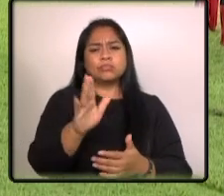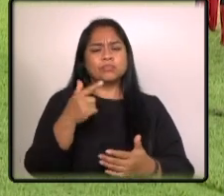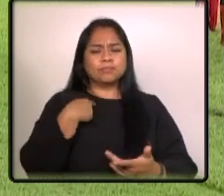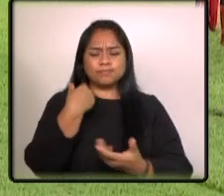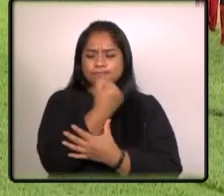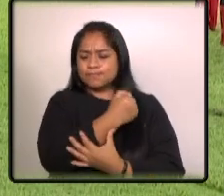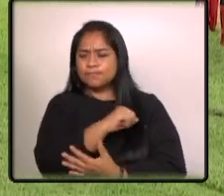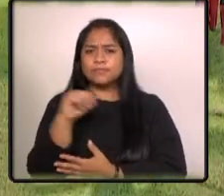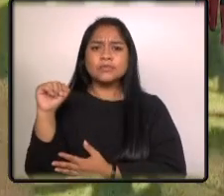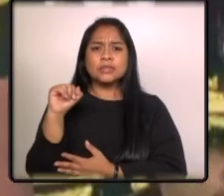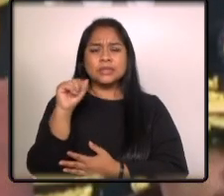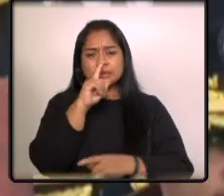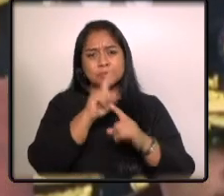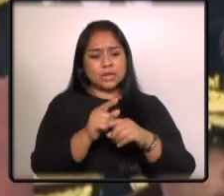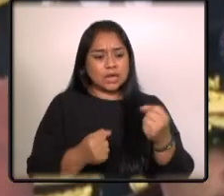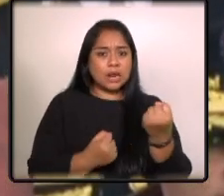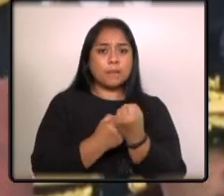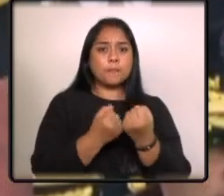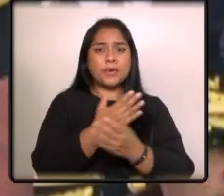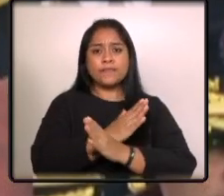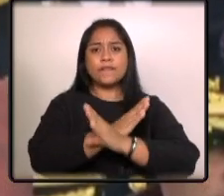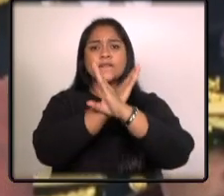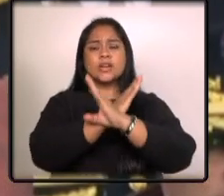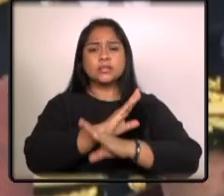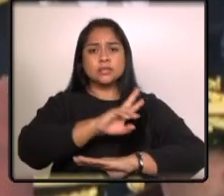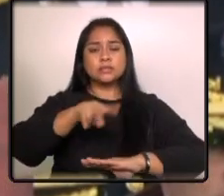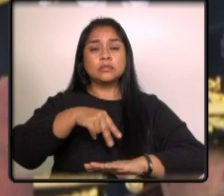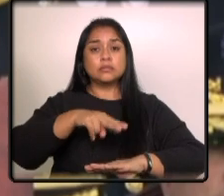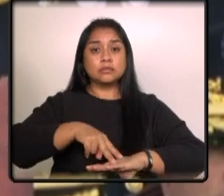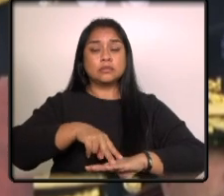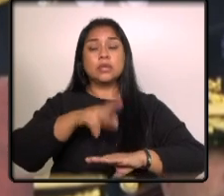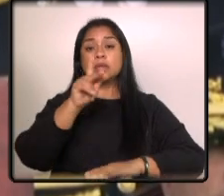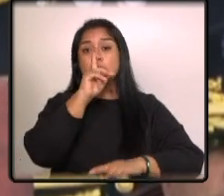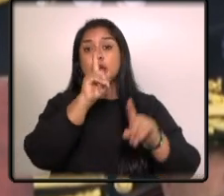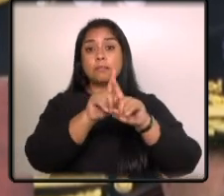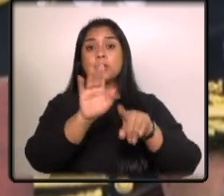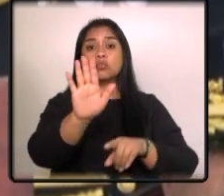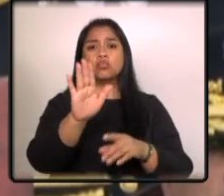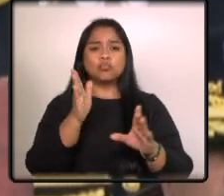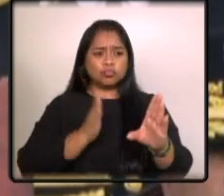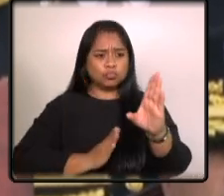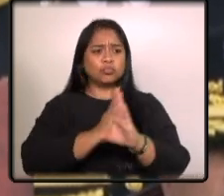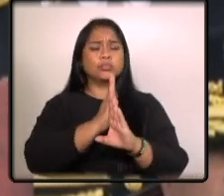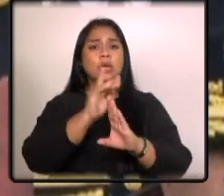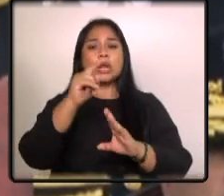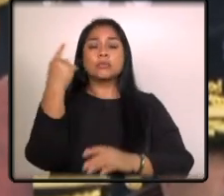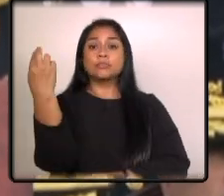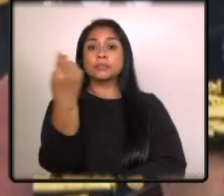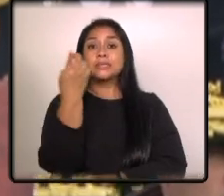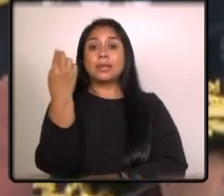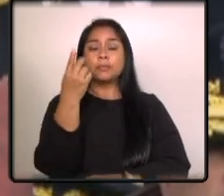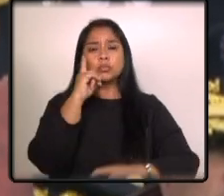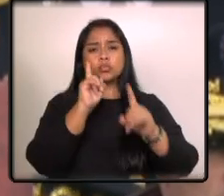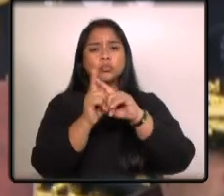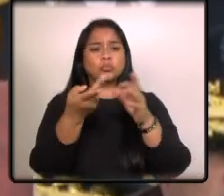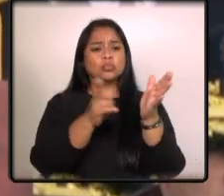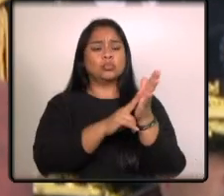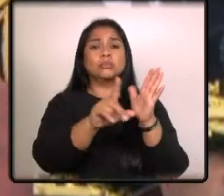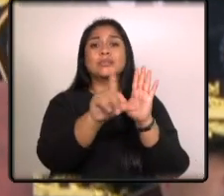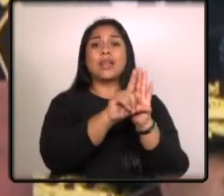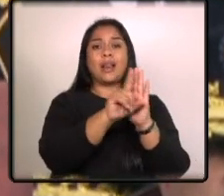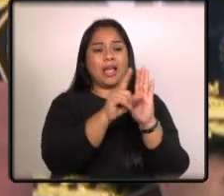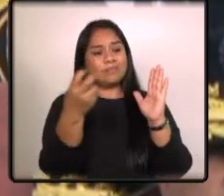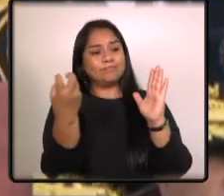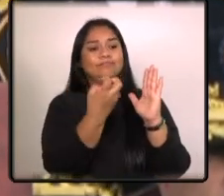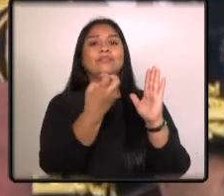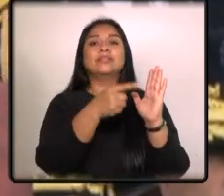sacrificio en favor de la defensa de la nación y por su apego a los principios constitucionales que son